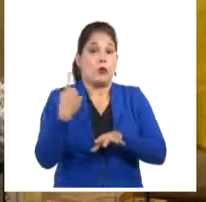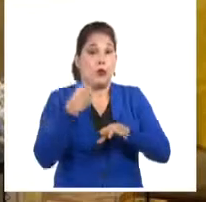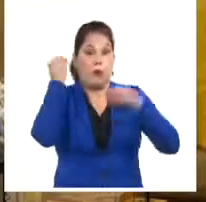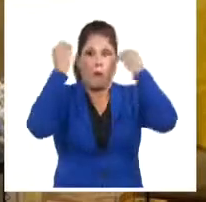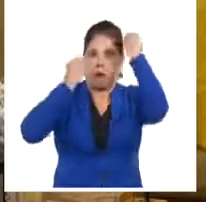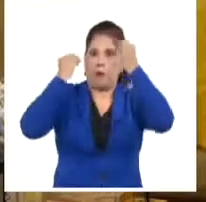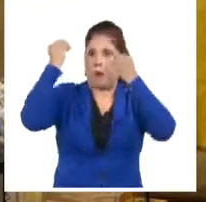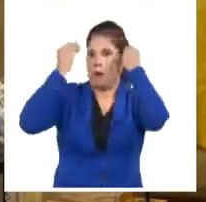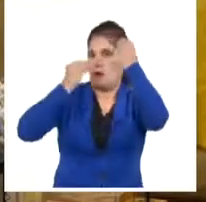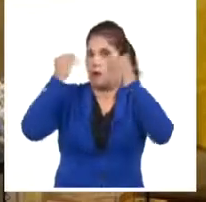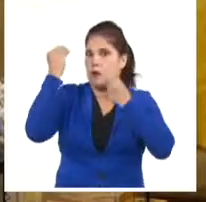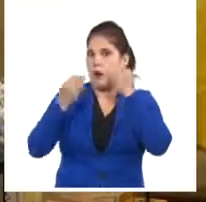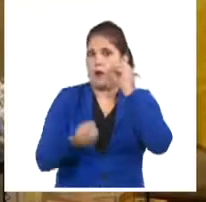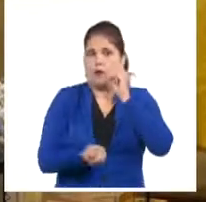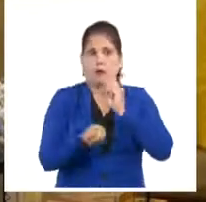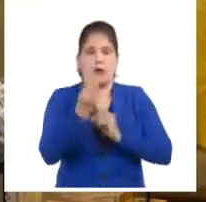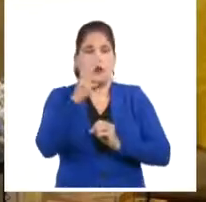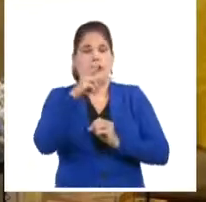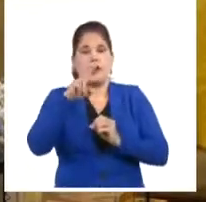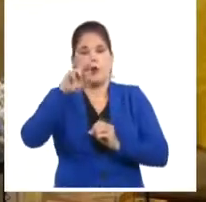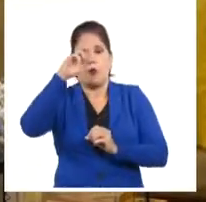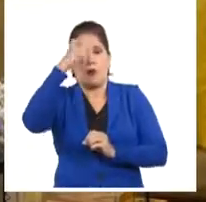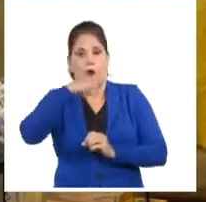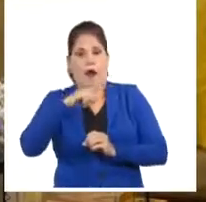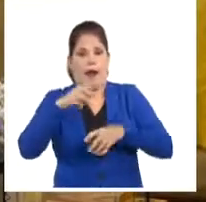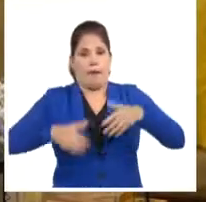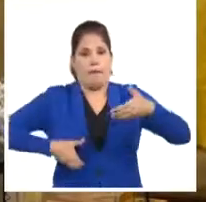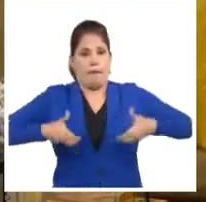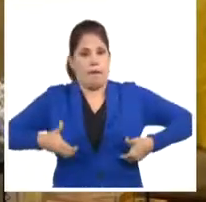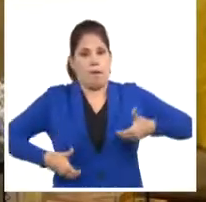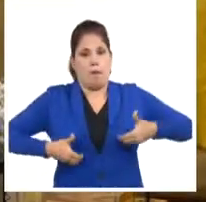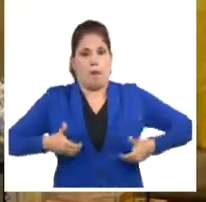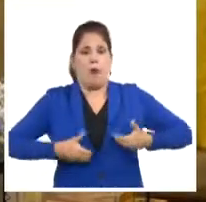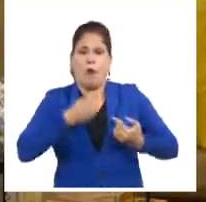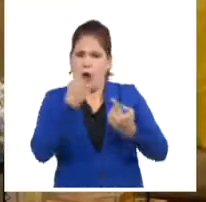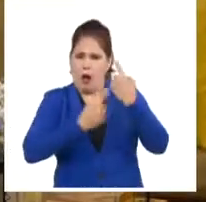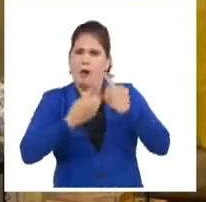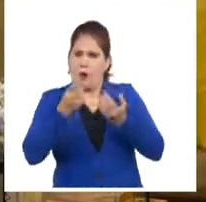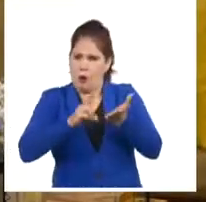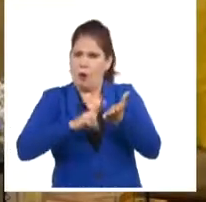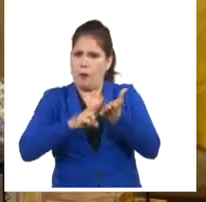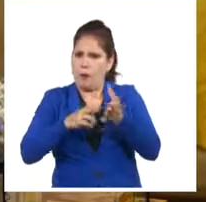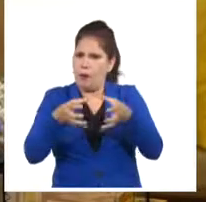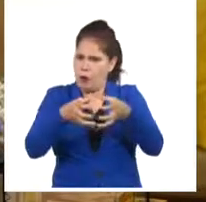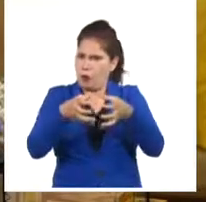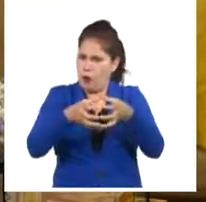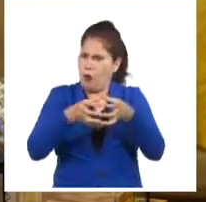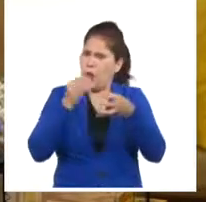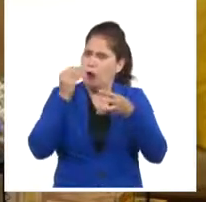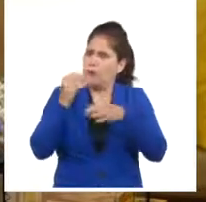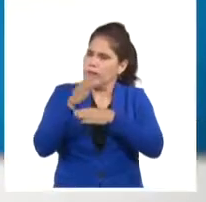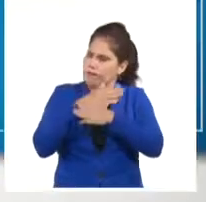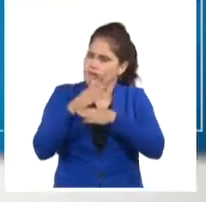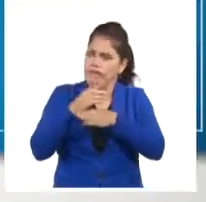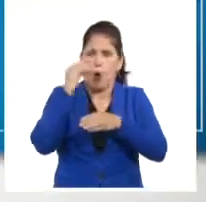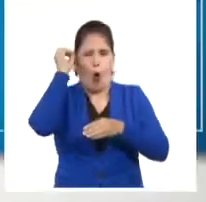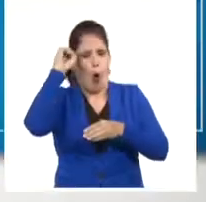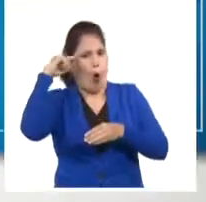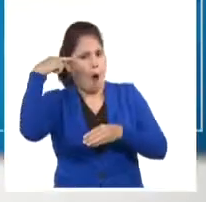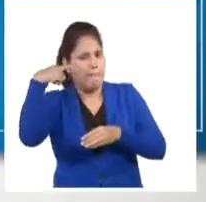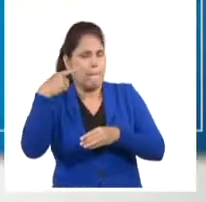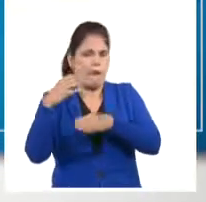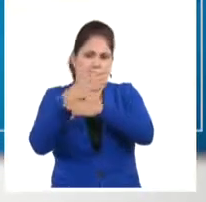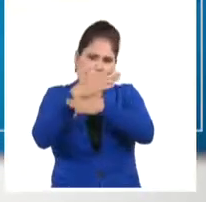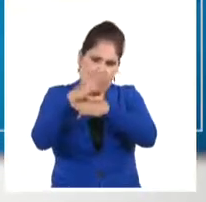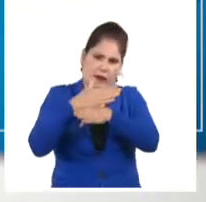frente al brote de la llamada viruela símica, aunque algunos miembros expresaron opiniones diferentes. De